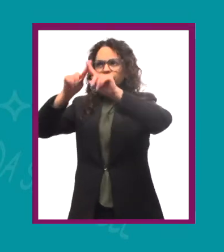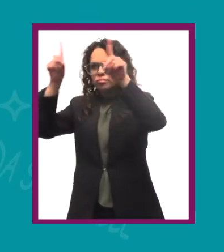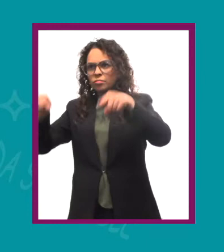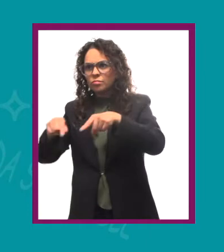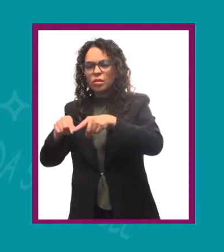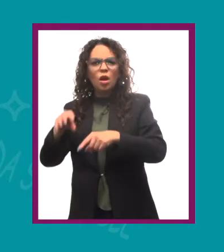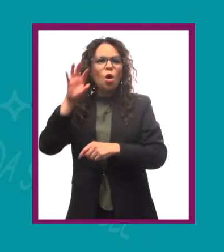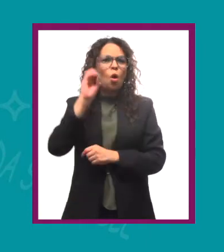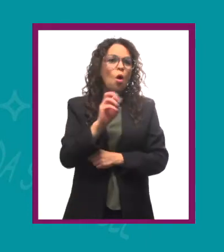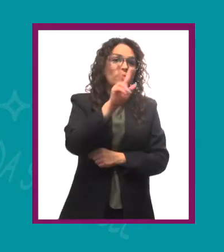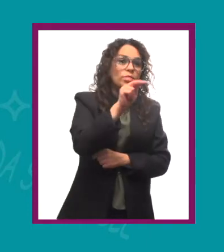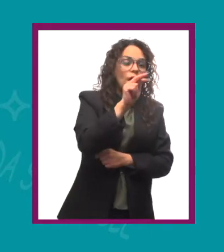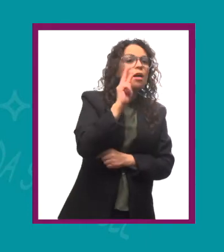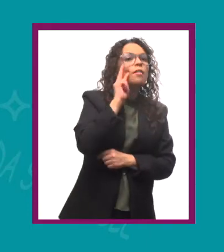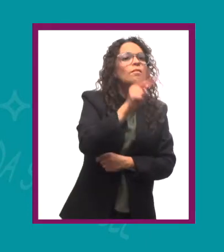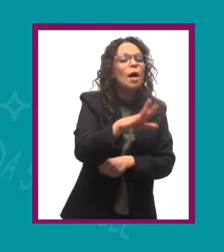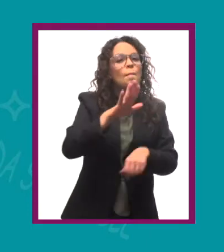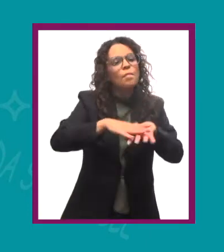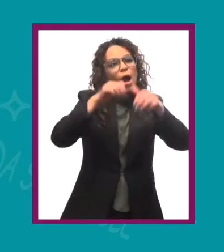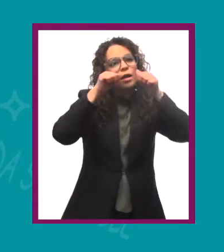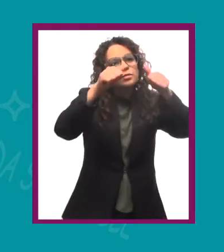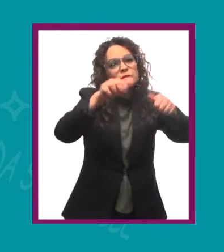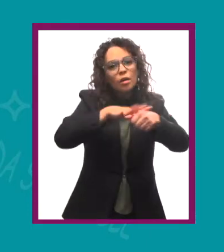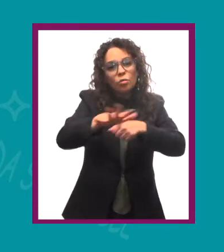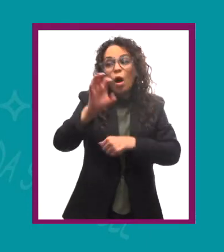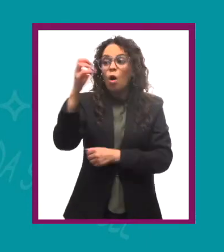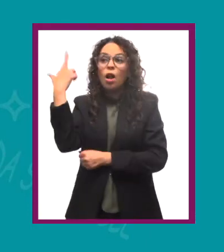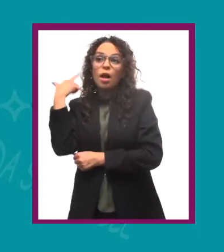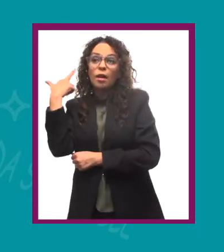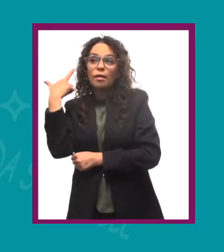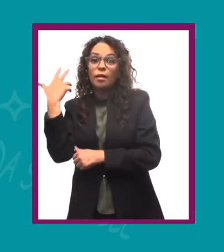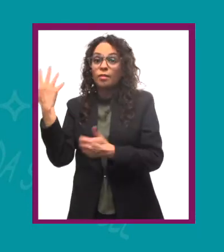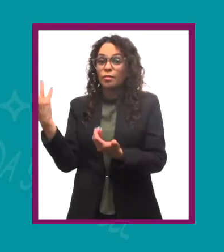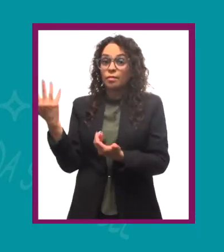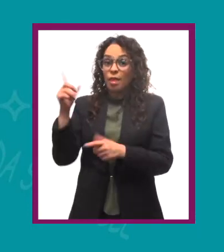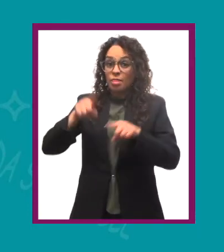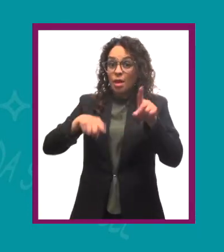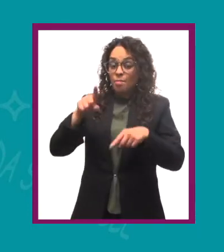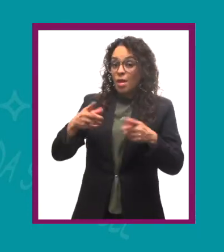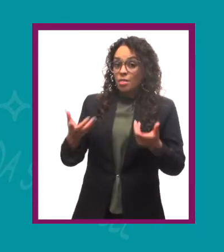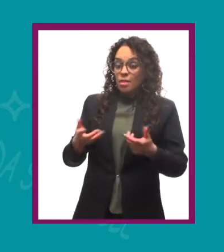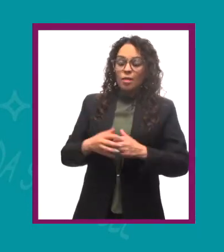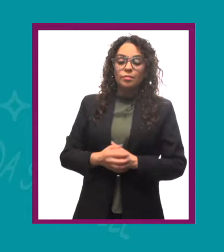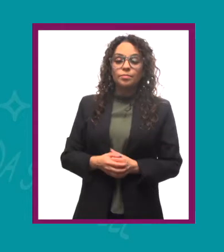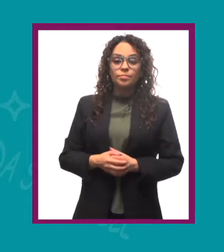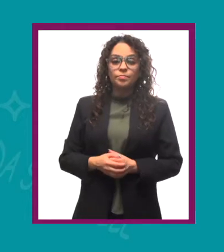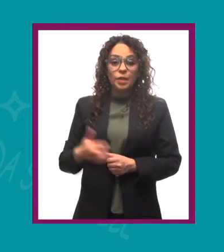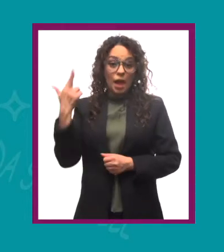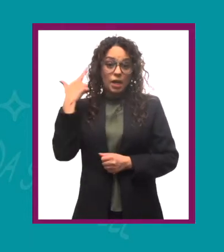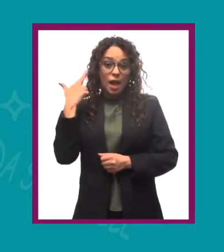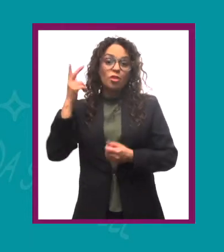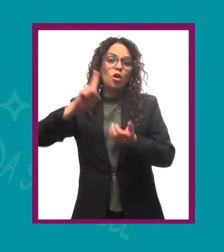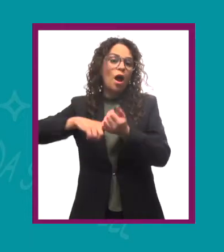o un anuncio en televisión o un anuncio en la radio por ejemplo a nivel más auditivo